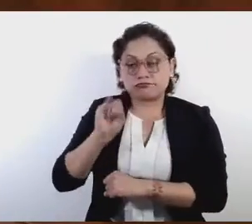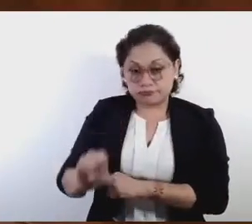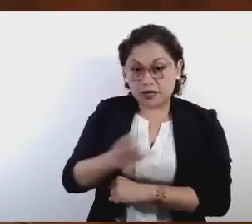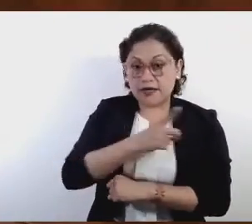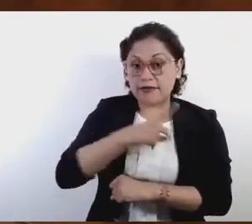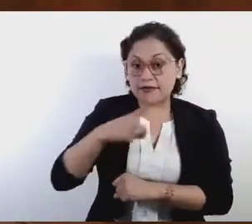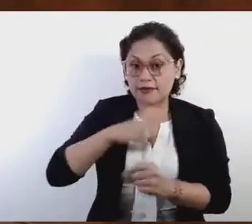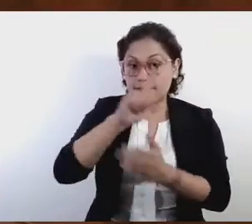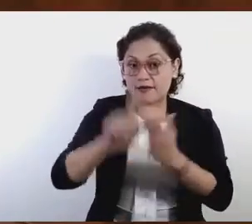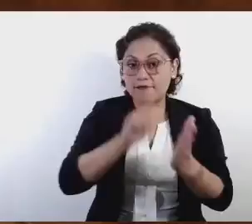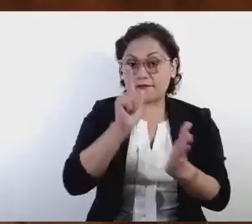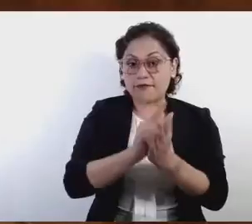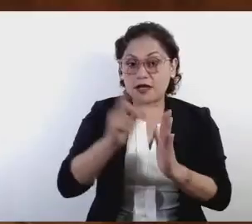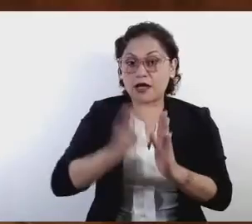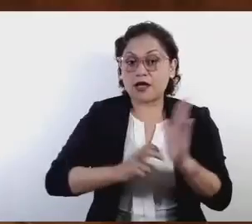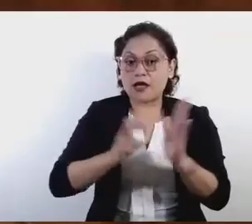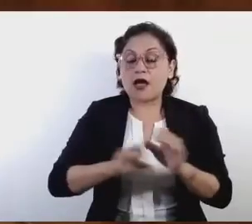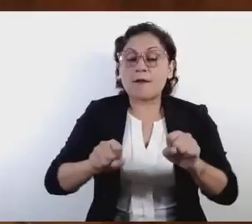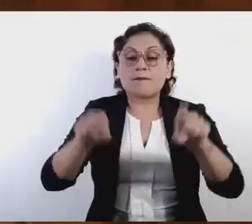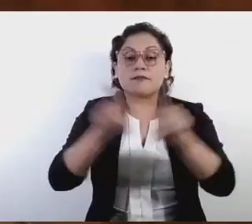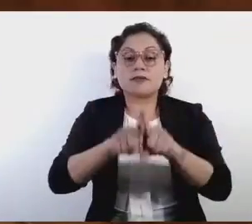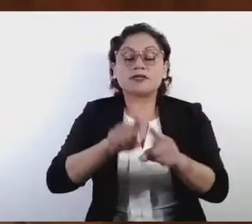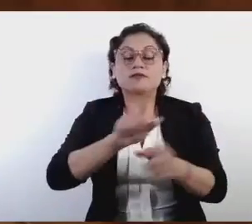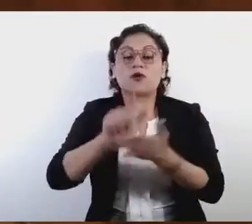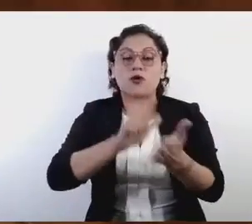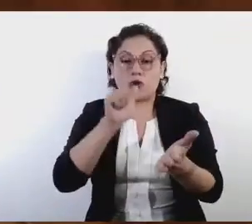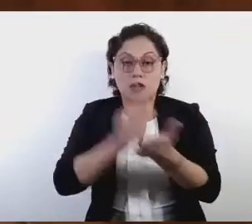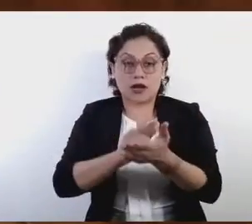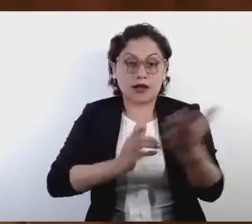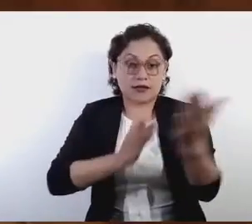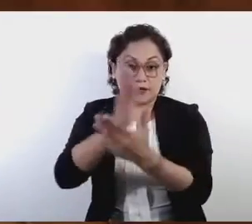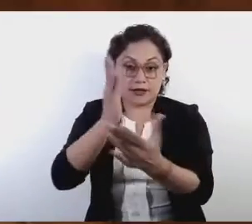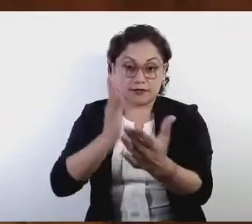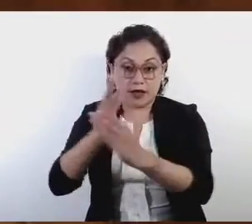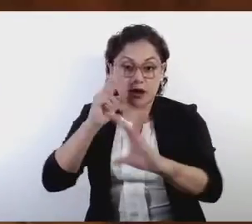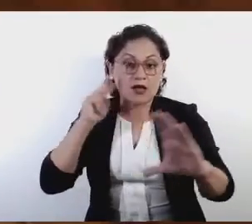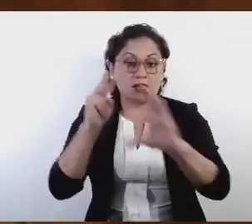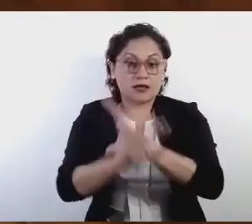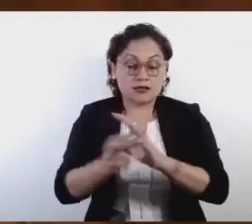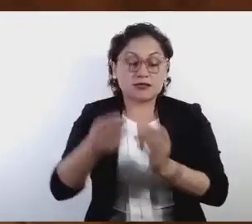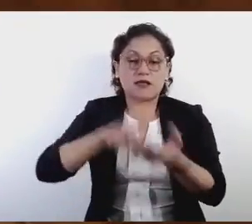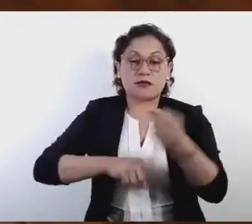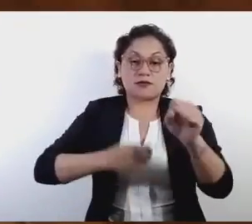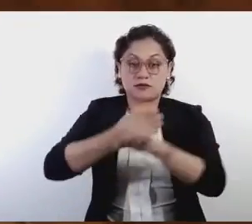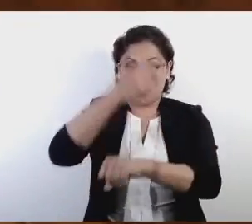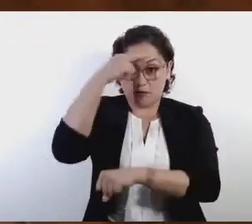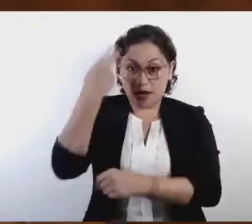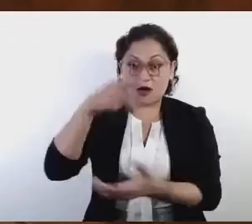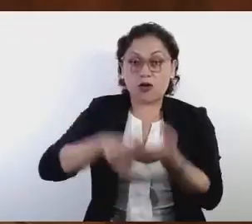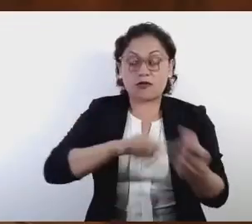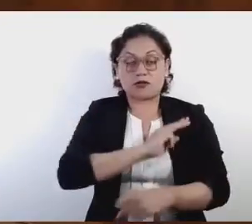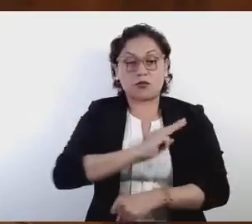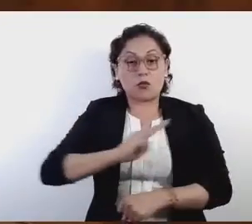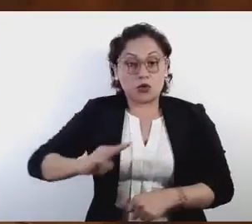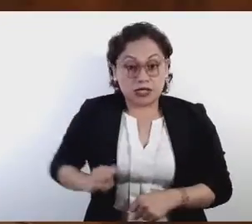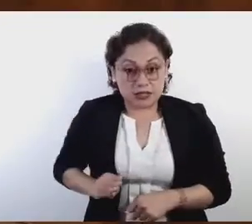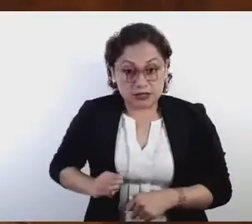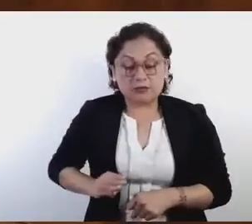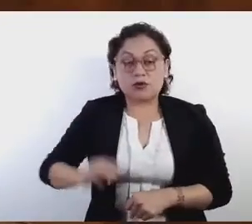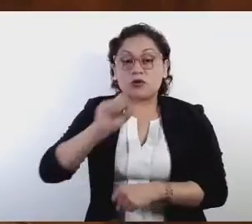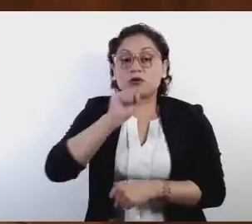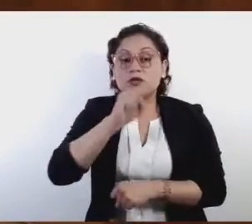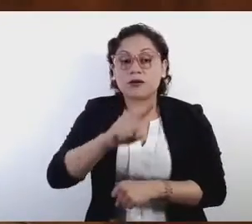también la Ley de Transparencia y Acceso a la Información Pública del Estado de México y municipios, en armonía con la propuesta de reforma